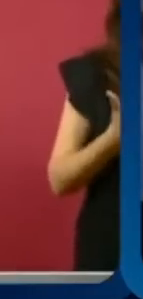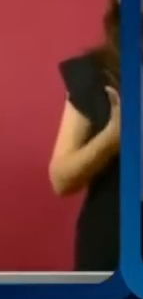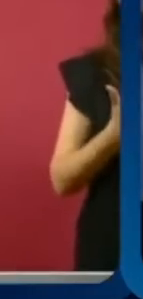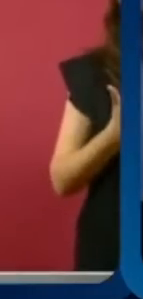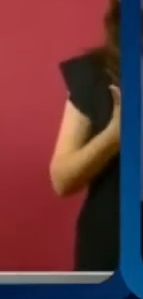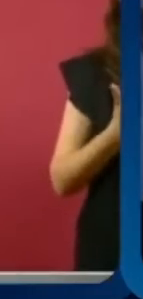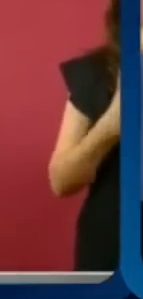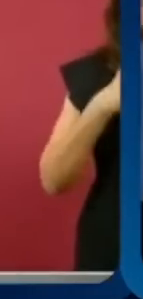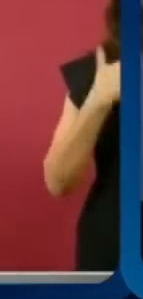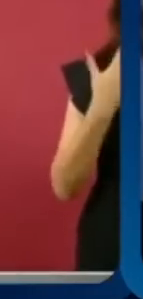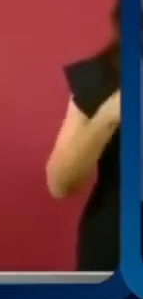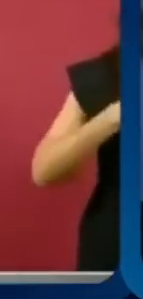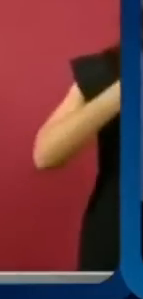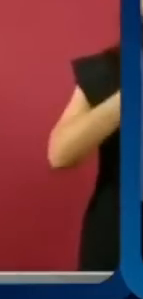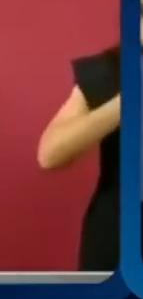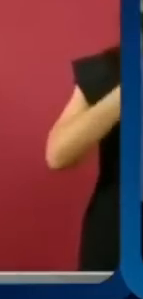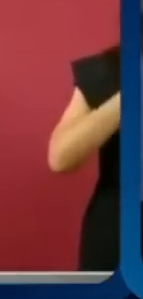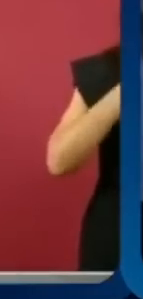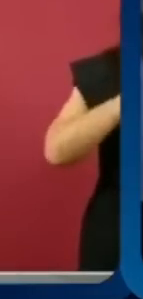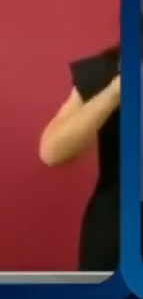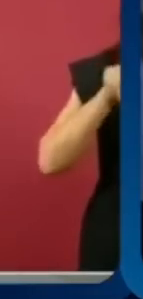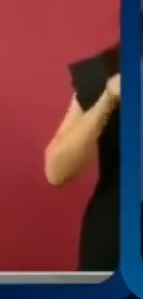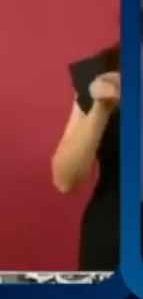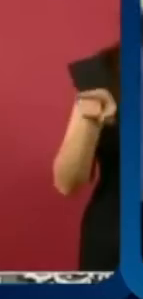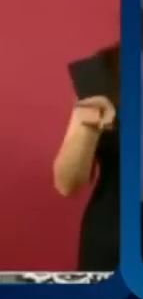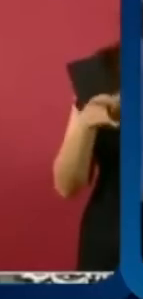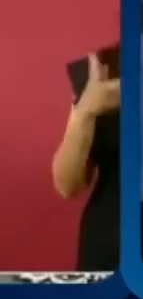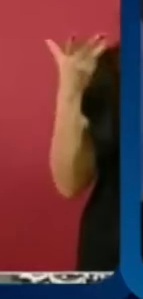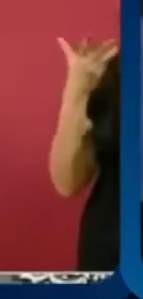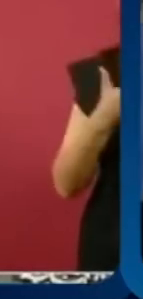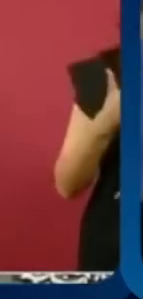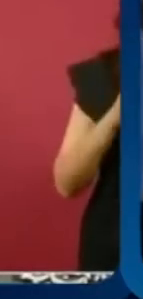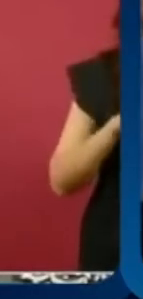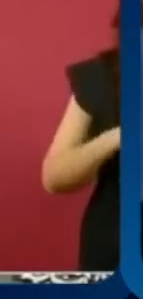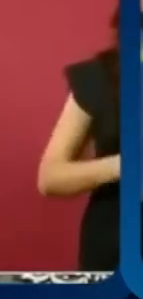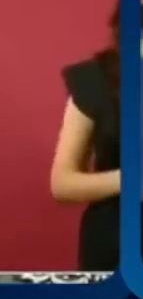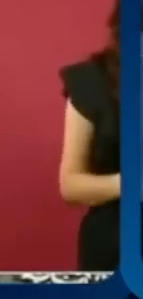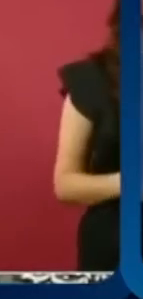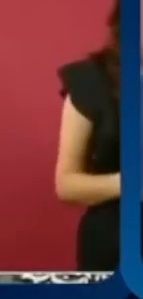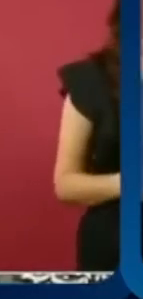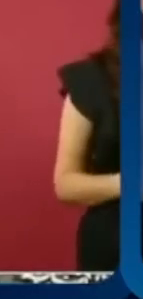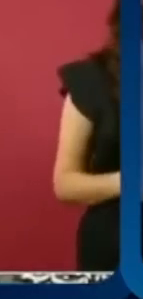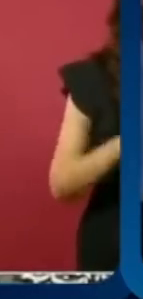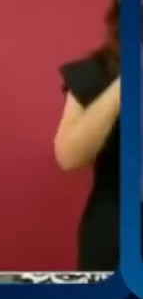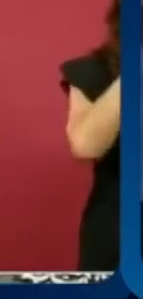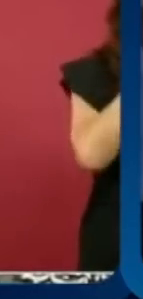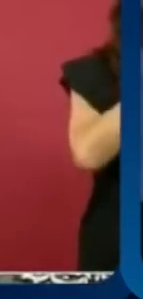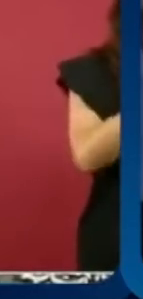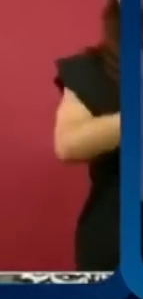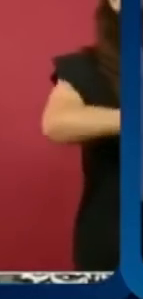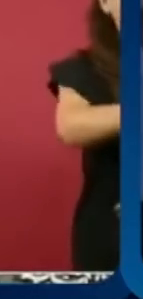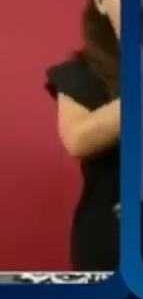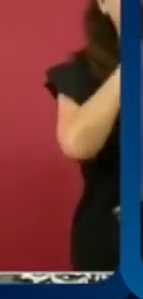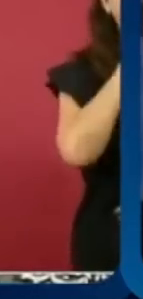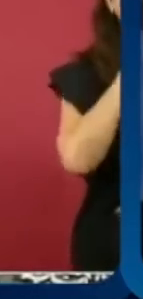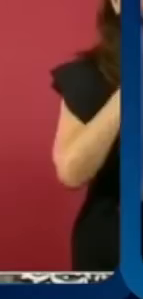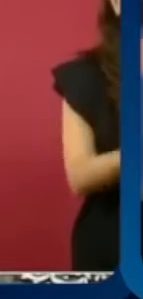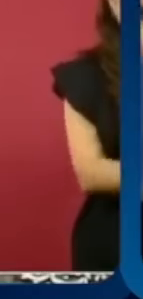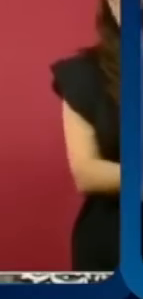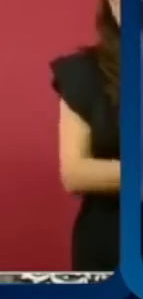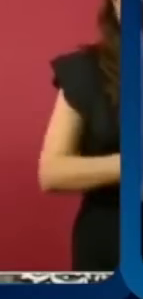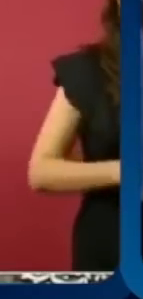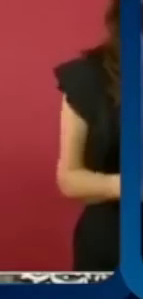vamos a platicar cuánta lana ha recibido la Corte para forzar al presidente Andrés Manuel López Obrador